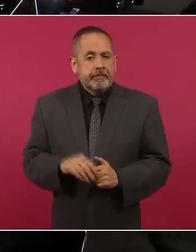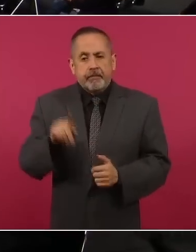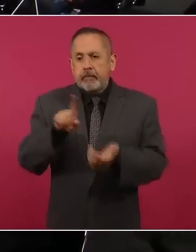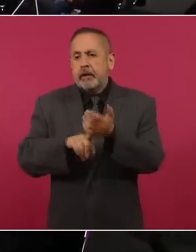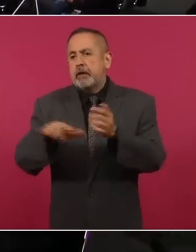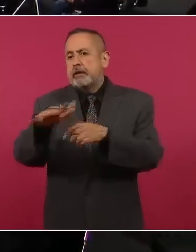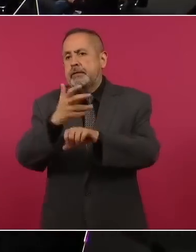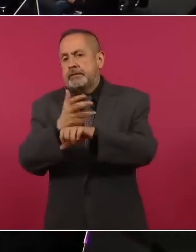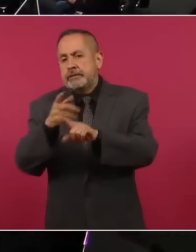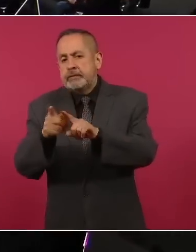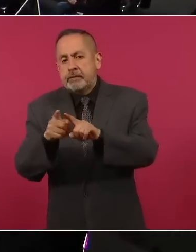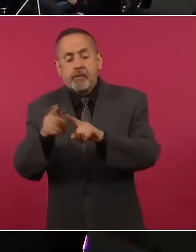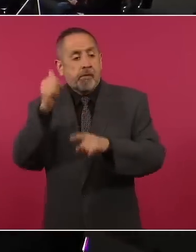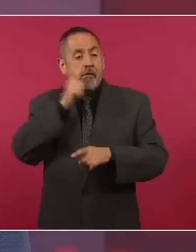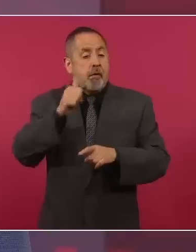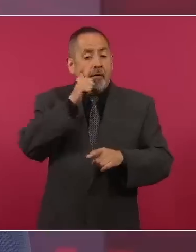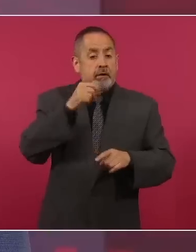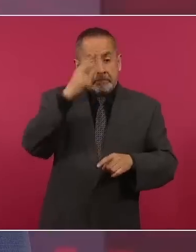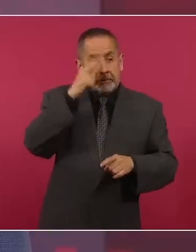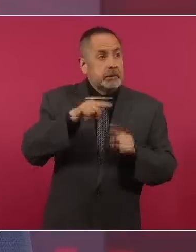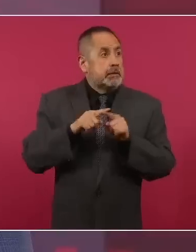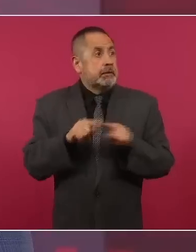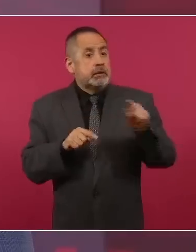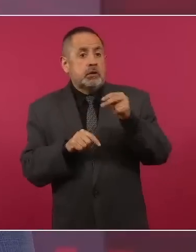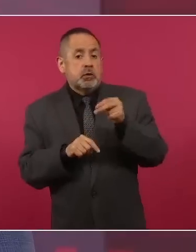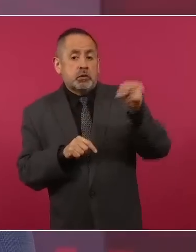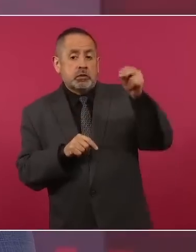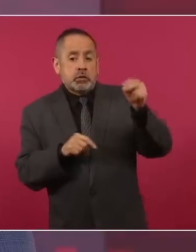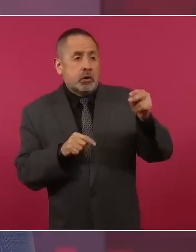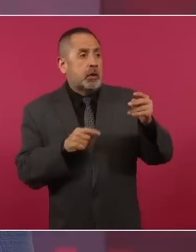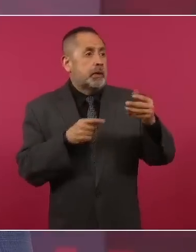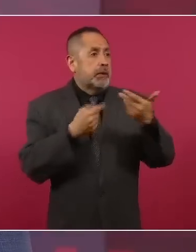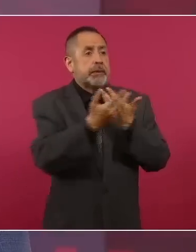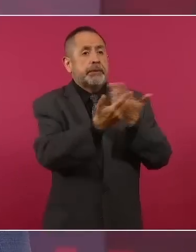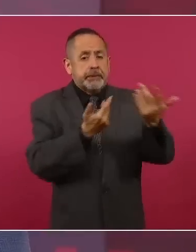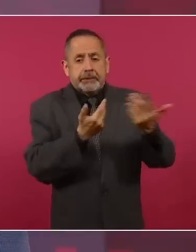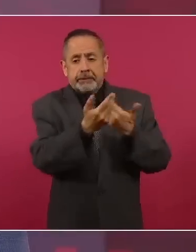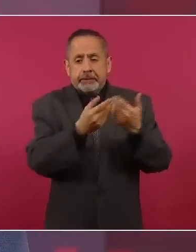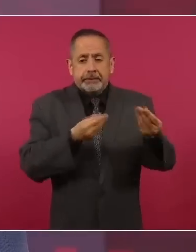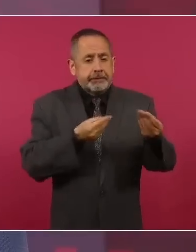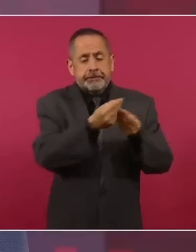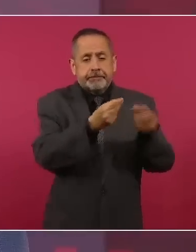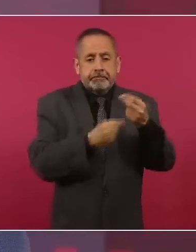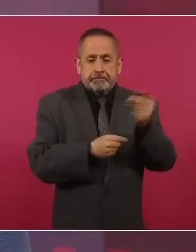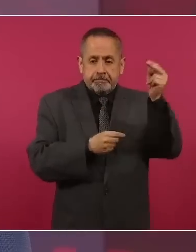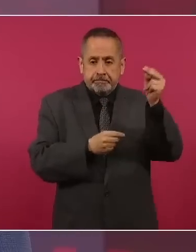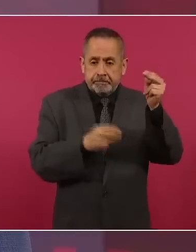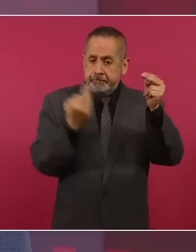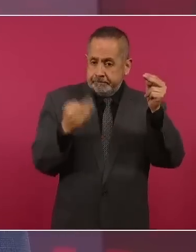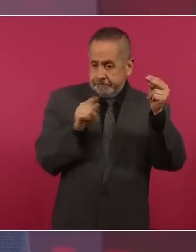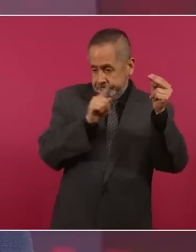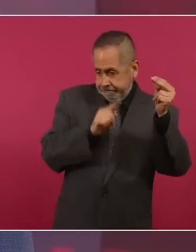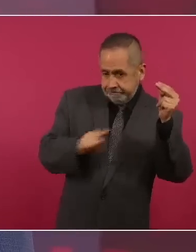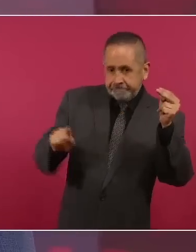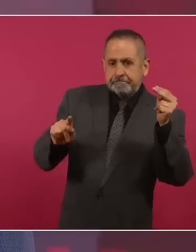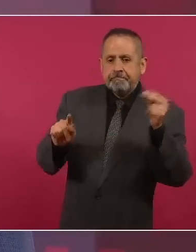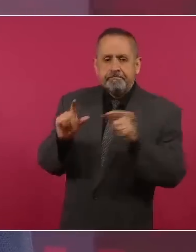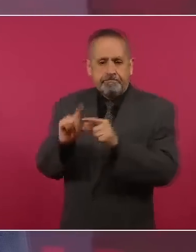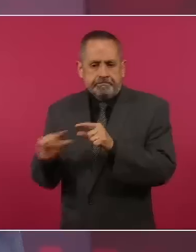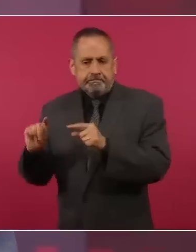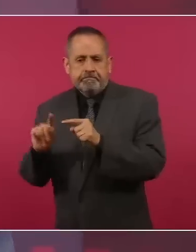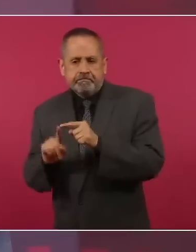Estados Unidos, todo el comercio de México y el intercambio económico lo tenemos en el norte del país, pero